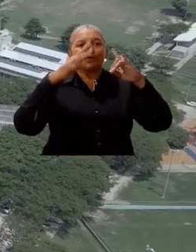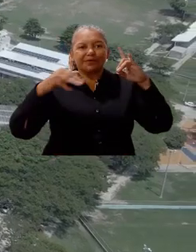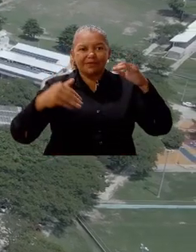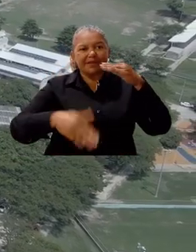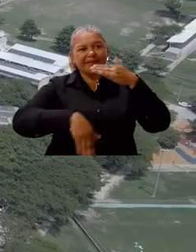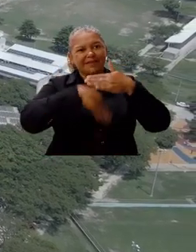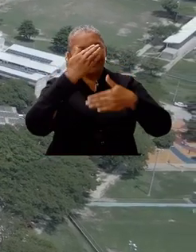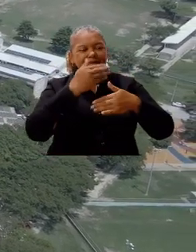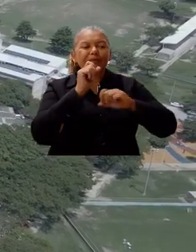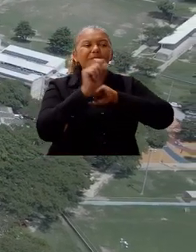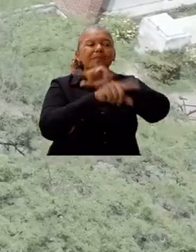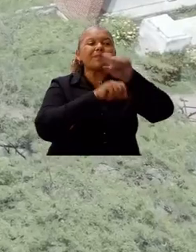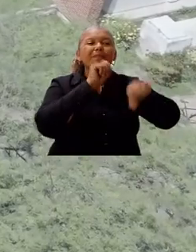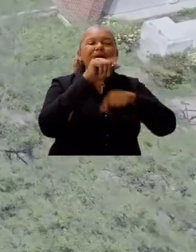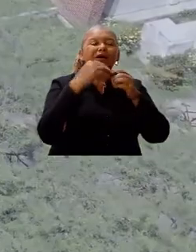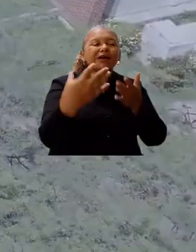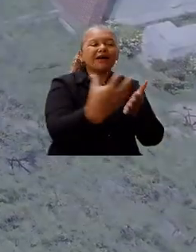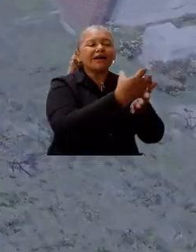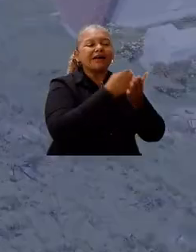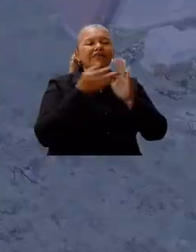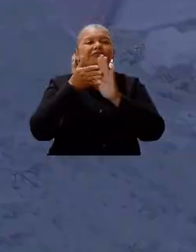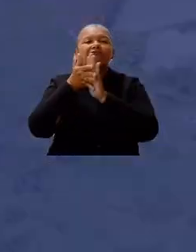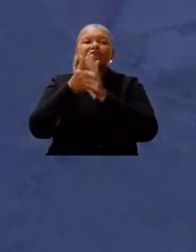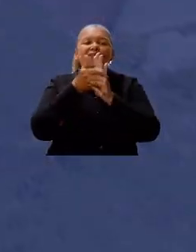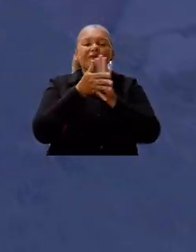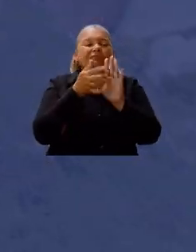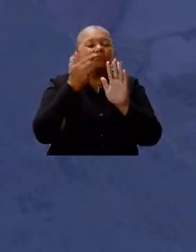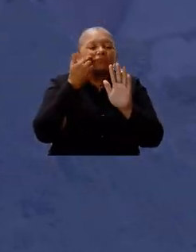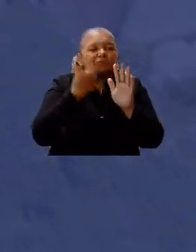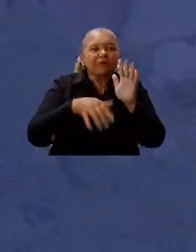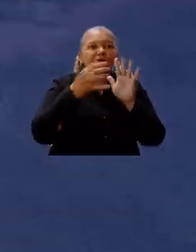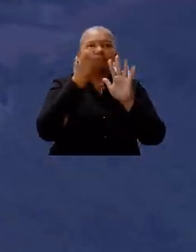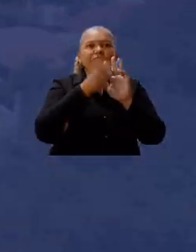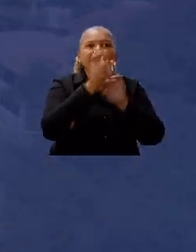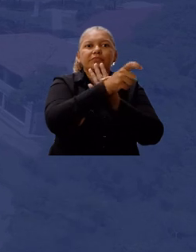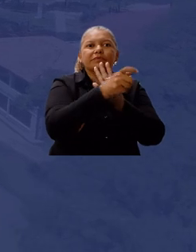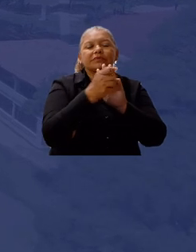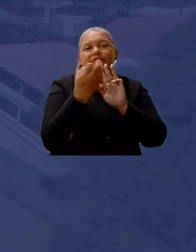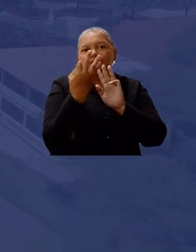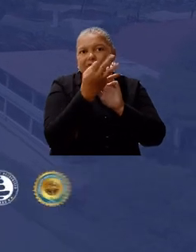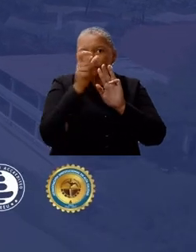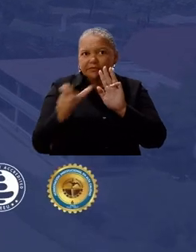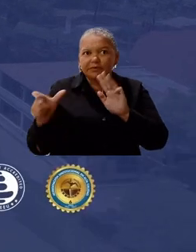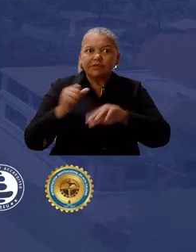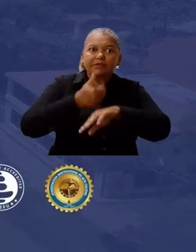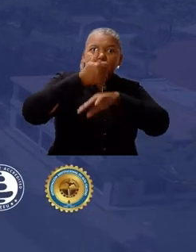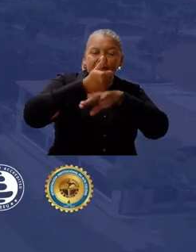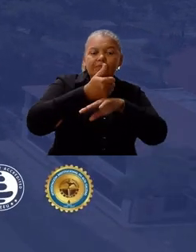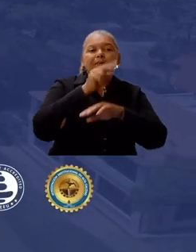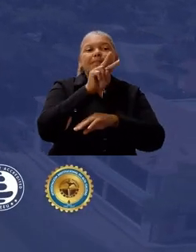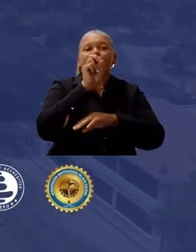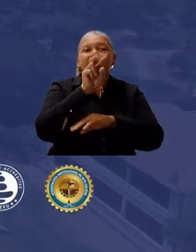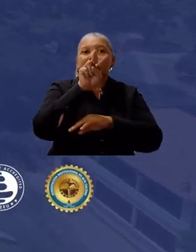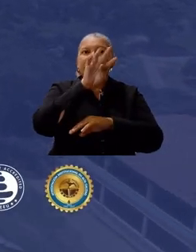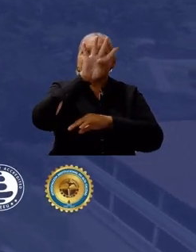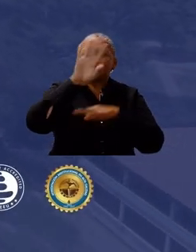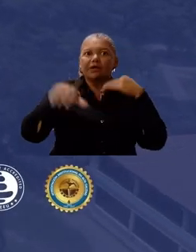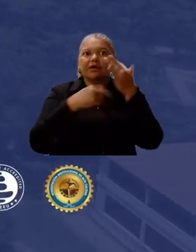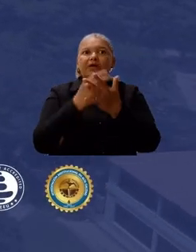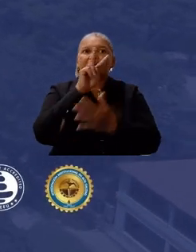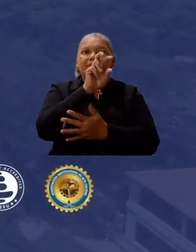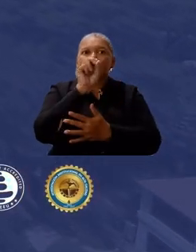La Universidad del Magdalena inicia su proceso de consulta para la conformación de la terna para nombrar al rector, periodo 2024